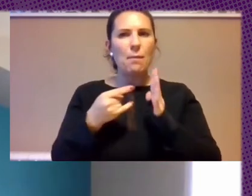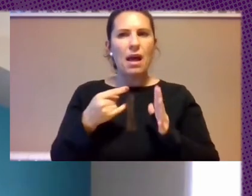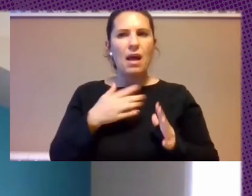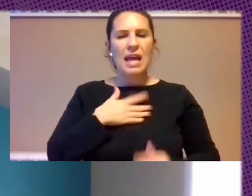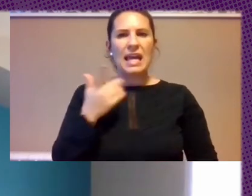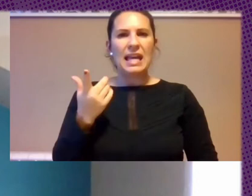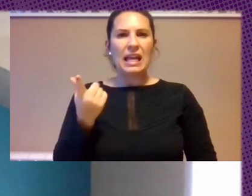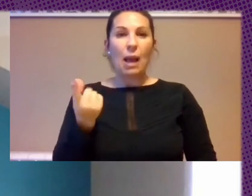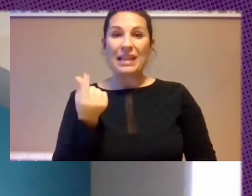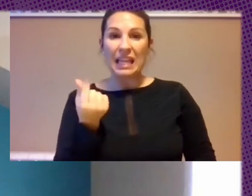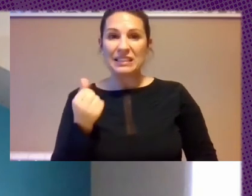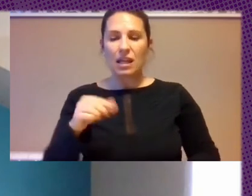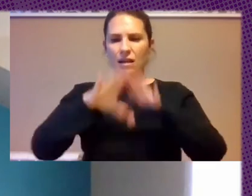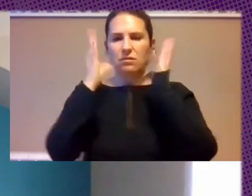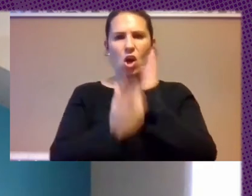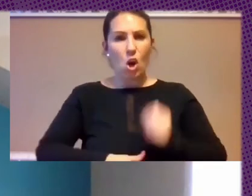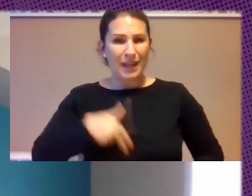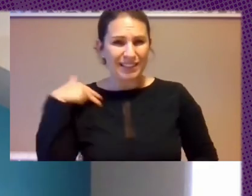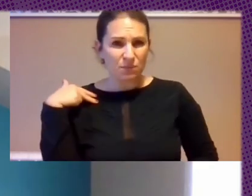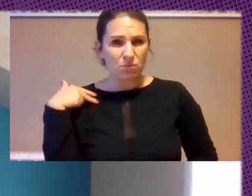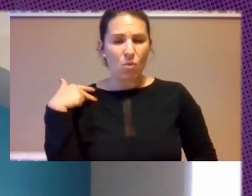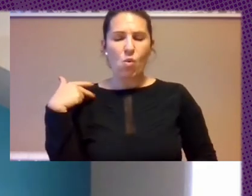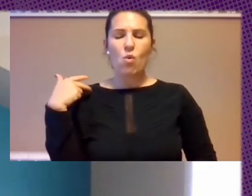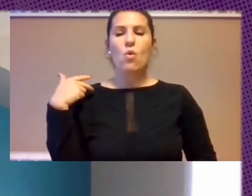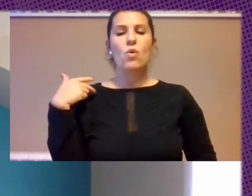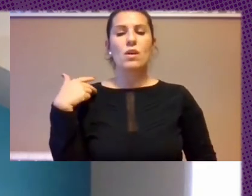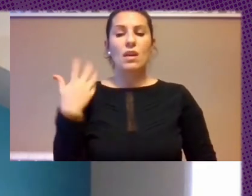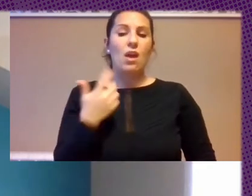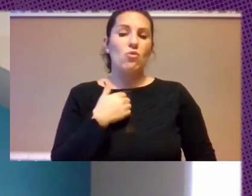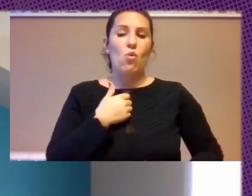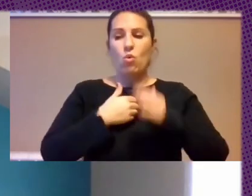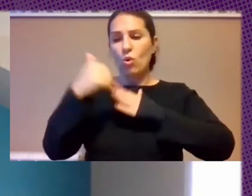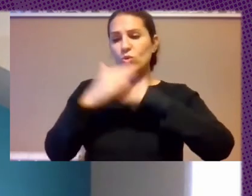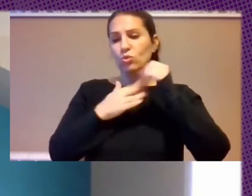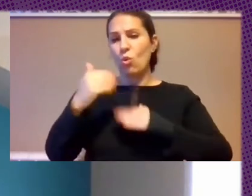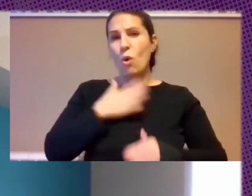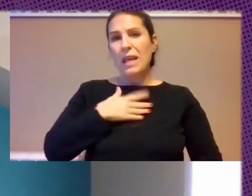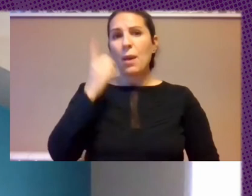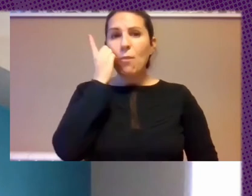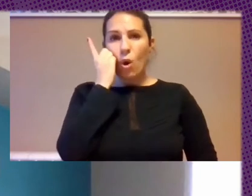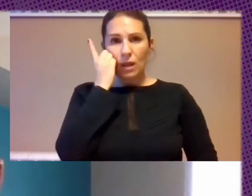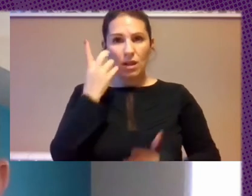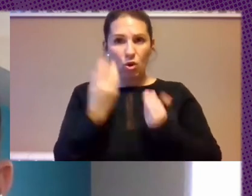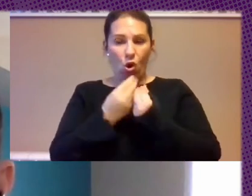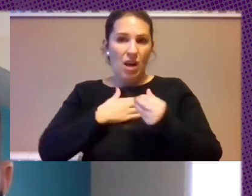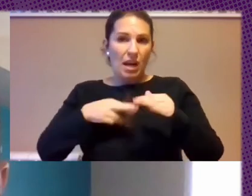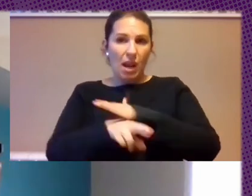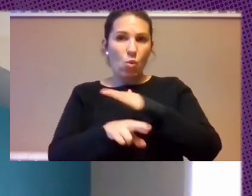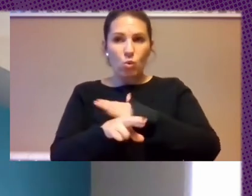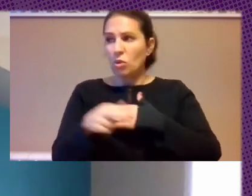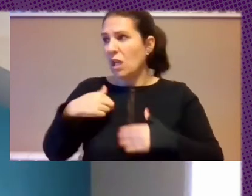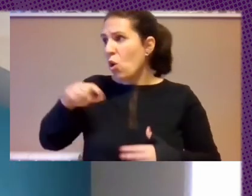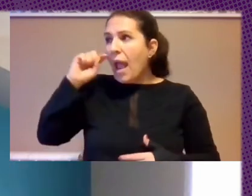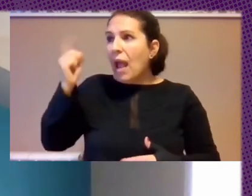De Globalismo Donde Claro Yo No Puedo Construir Mi Teléfono Móvil Con Recursos Que En En